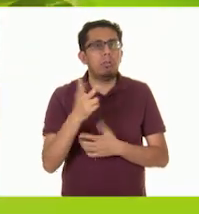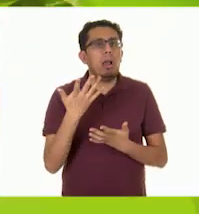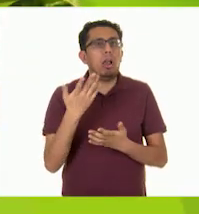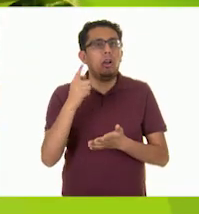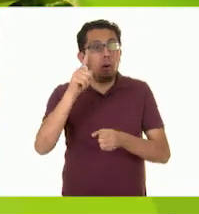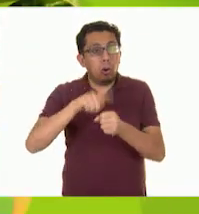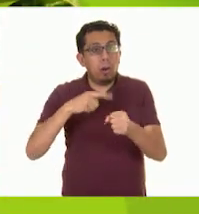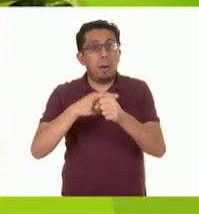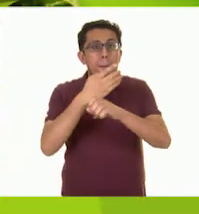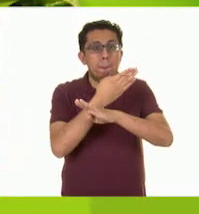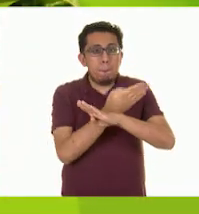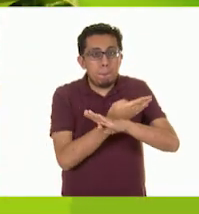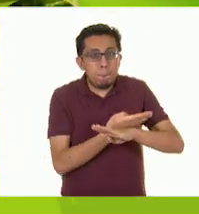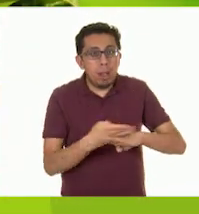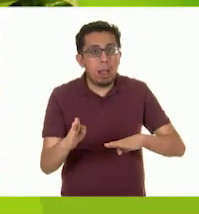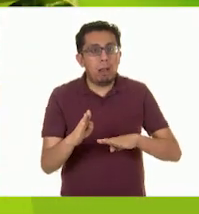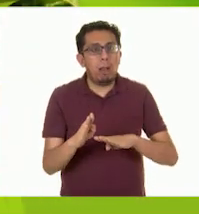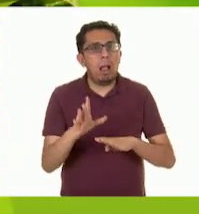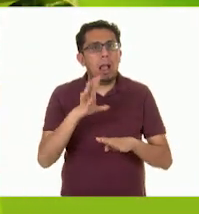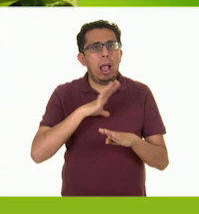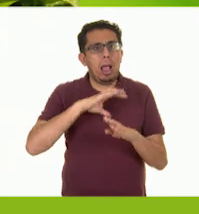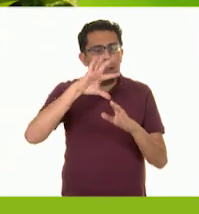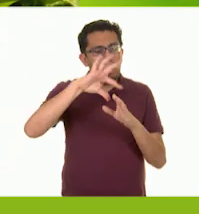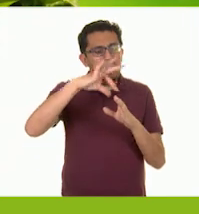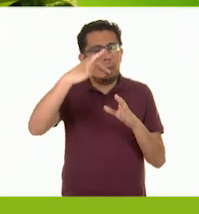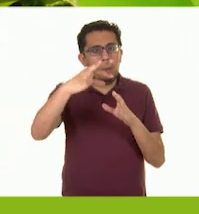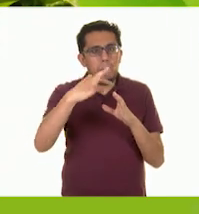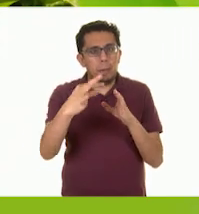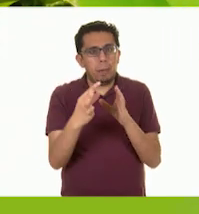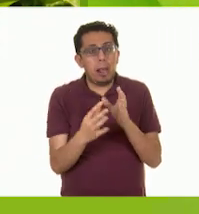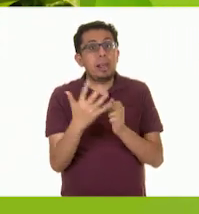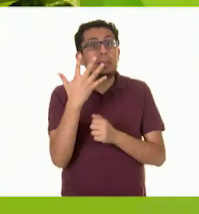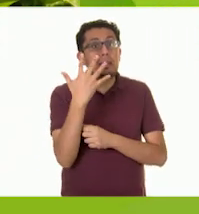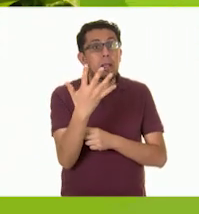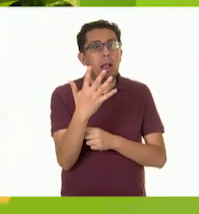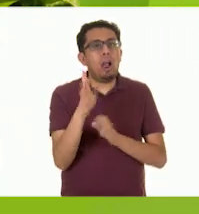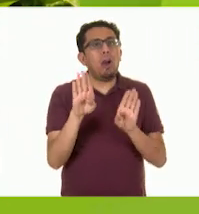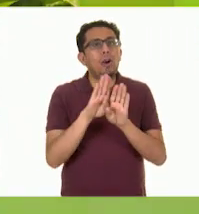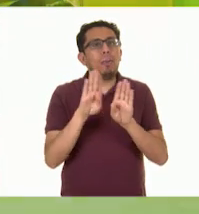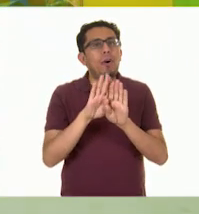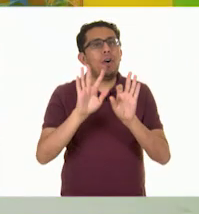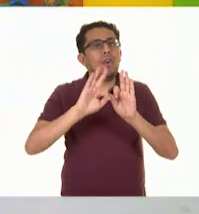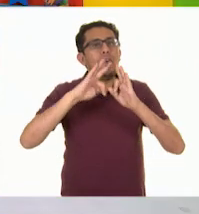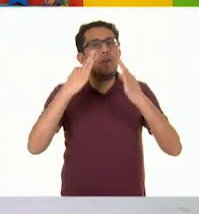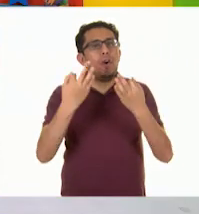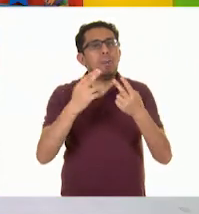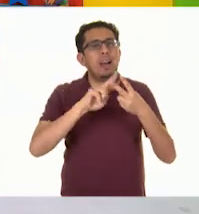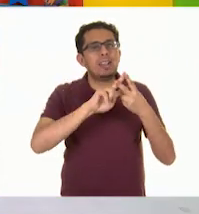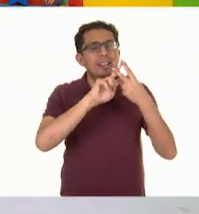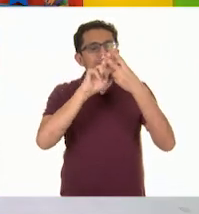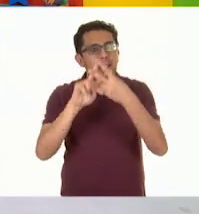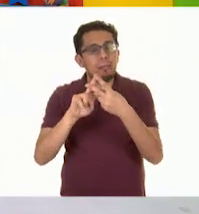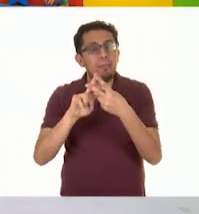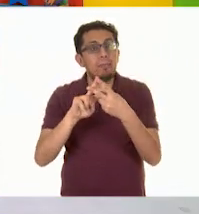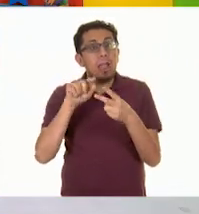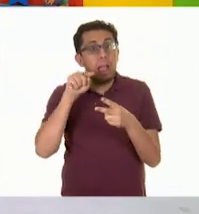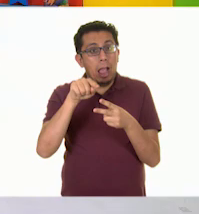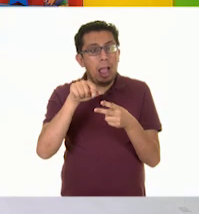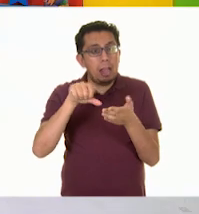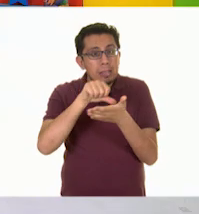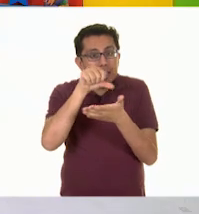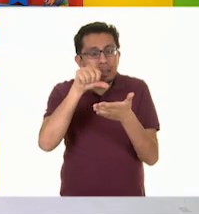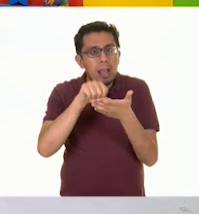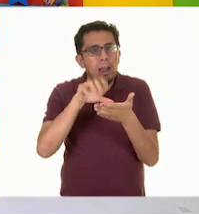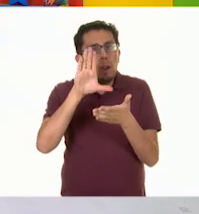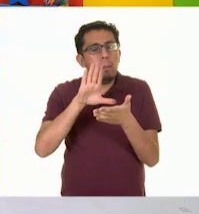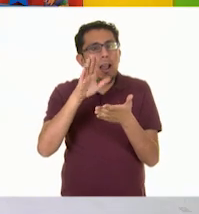blancas de cinco pétalos, lo que les da una forma de estrella. En el centro tienen una especie de corona.